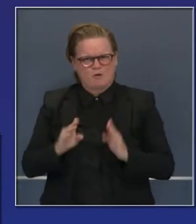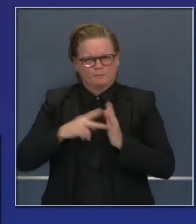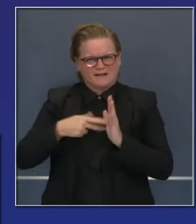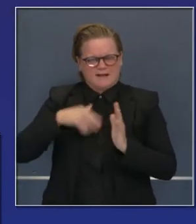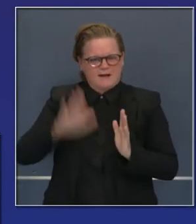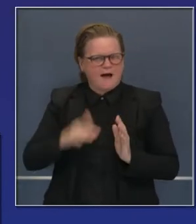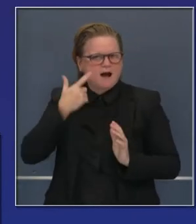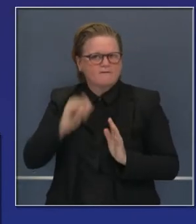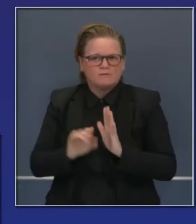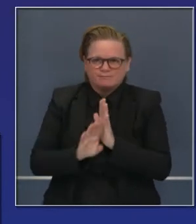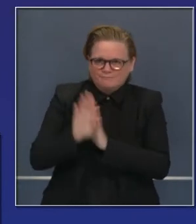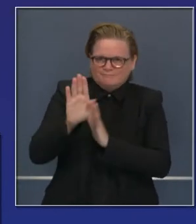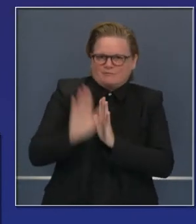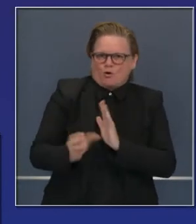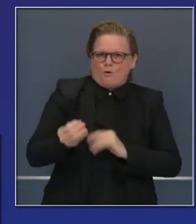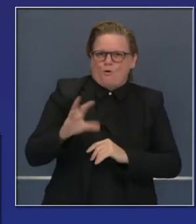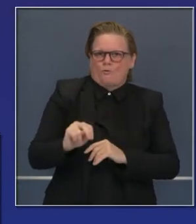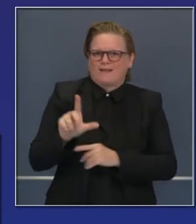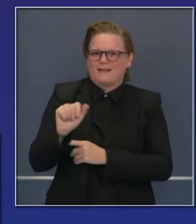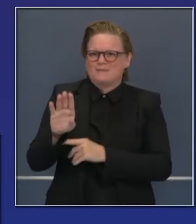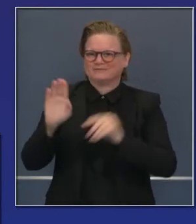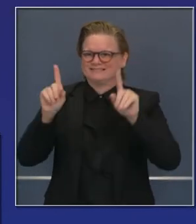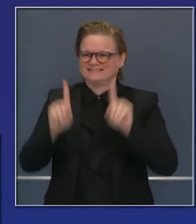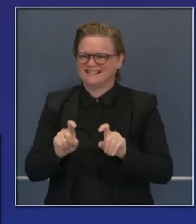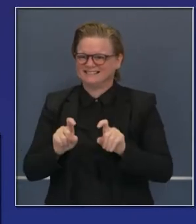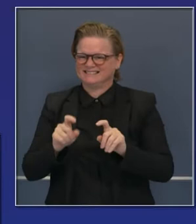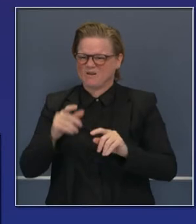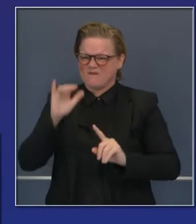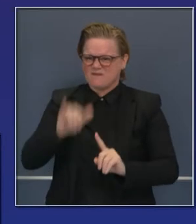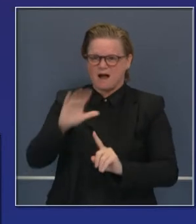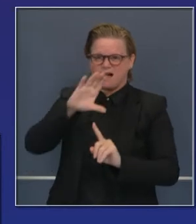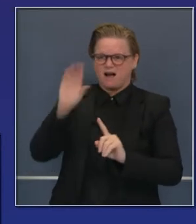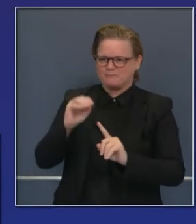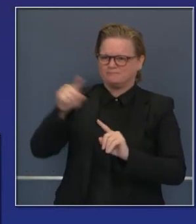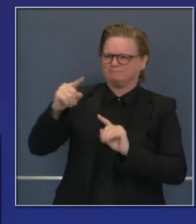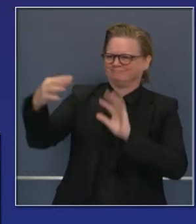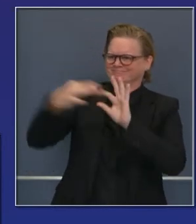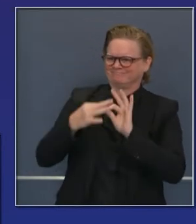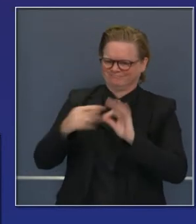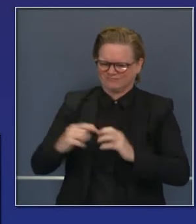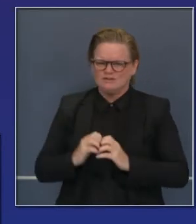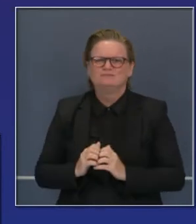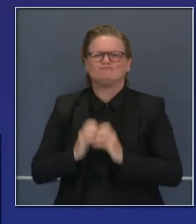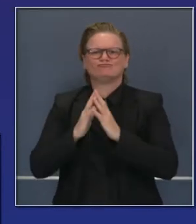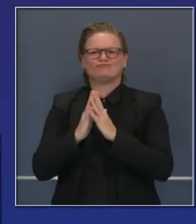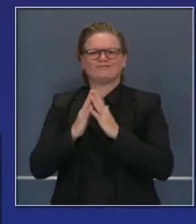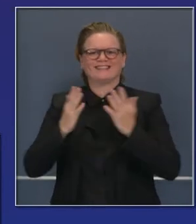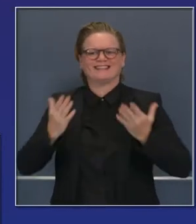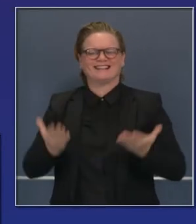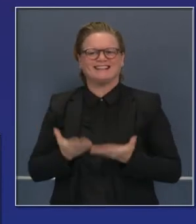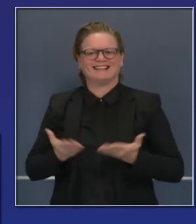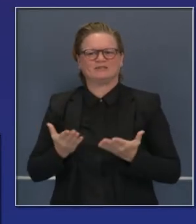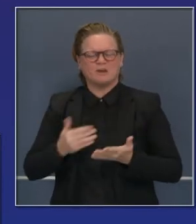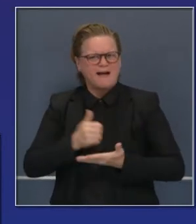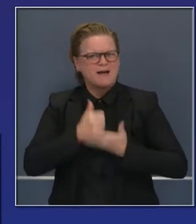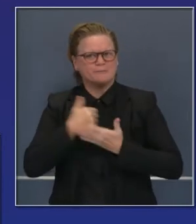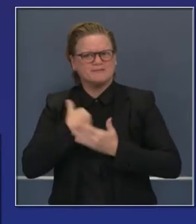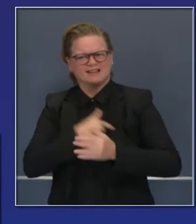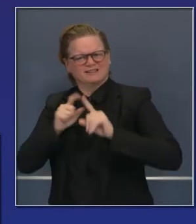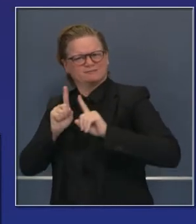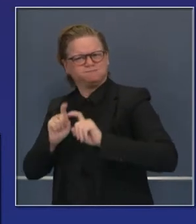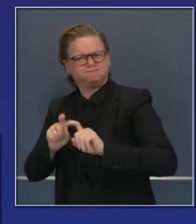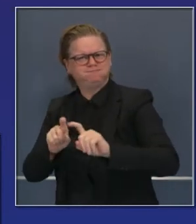en un momento ideal realmente, para garantizar nuestras necesidades de pruebas en vista